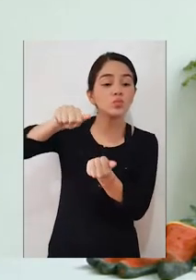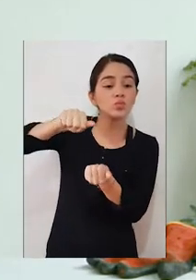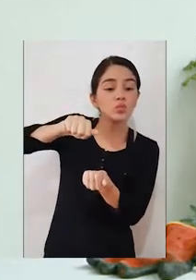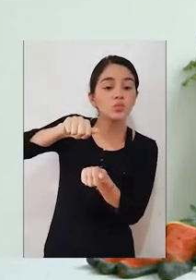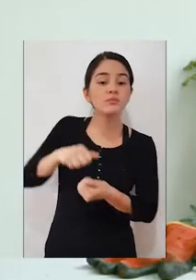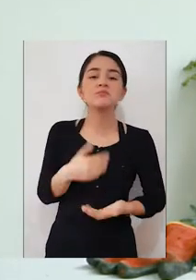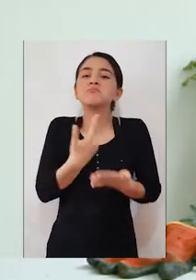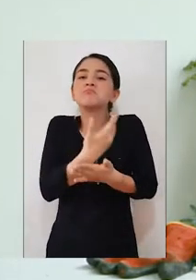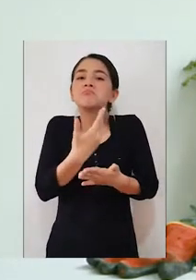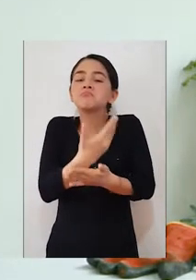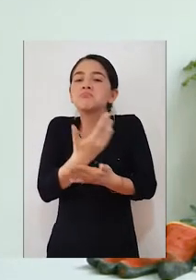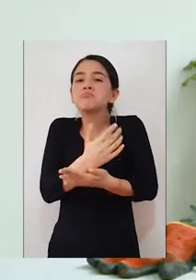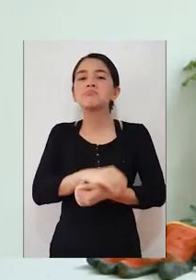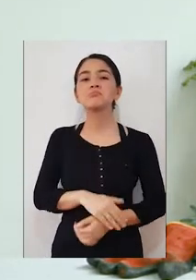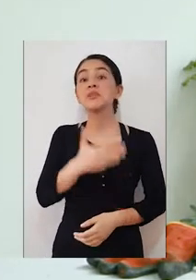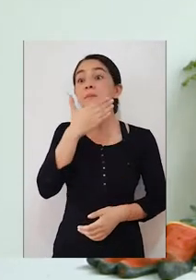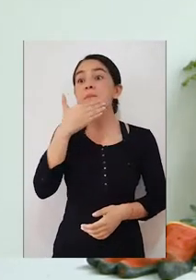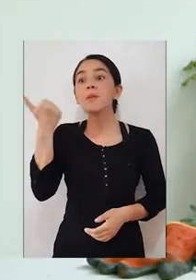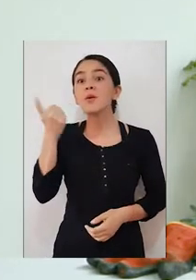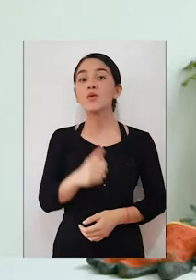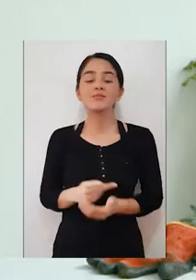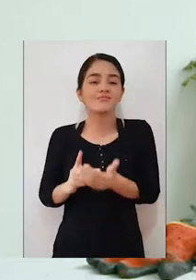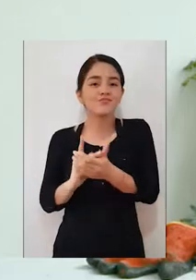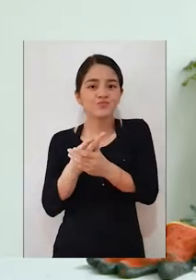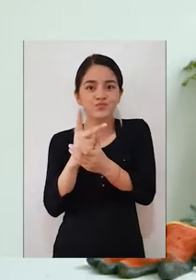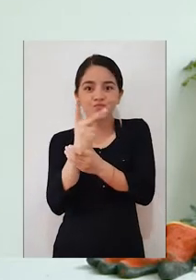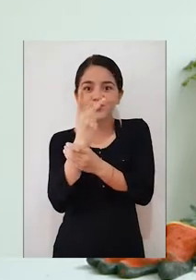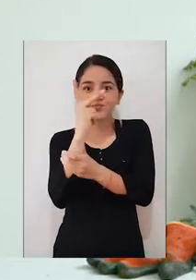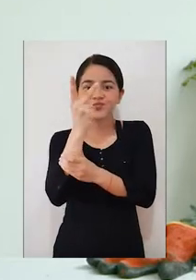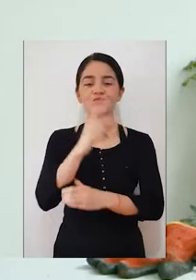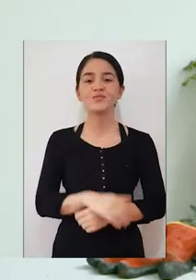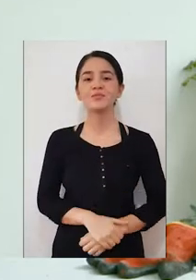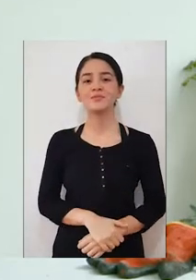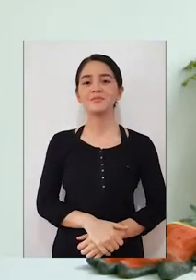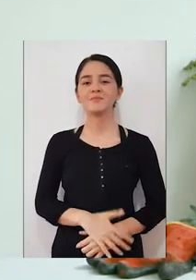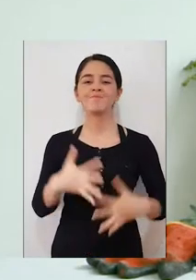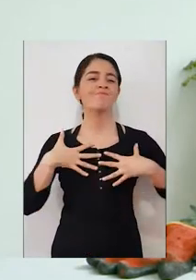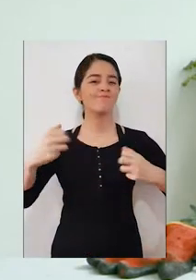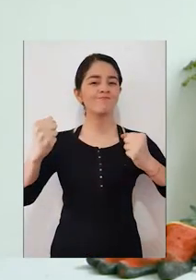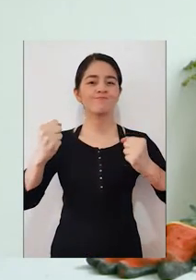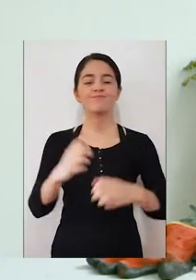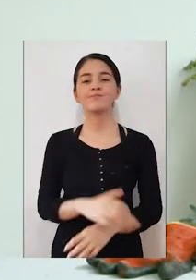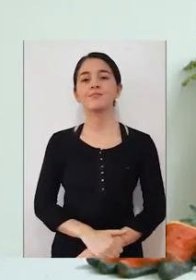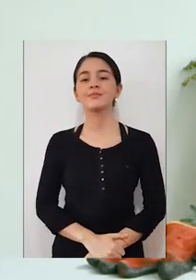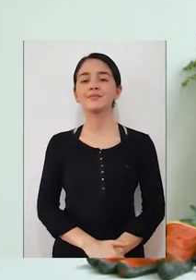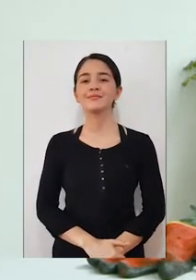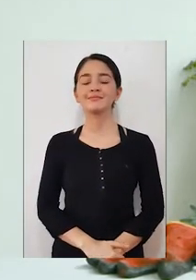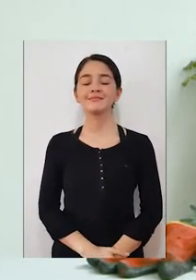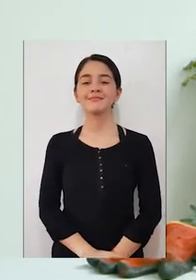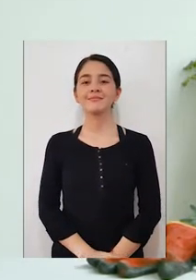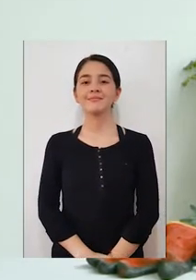humedecida la tierra y eso va a hacer que las plantas y su semilla puedan nutrirse de una forma más fácil.